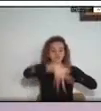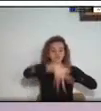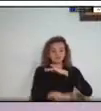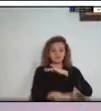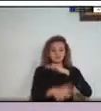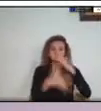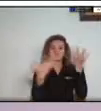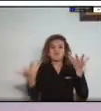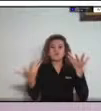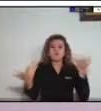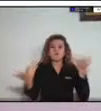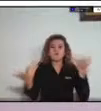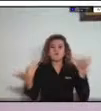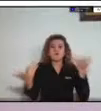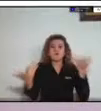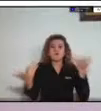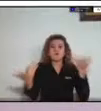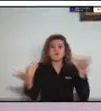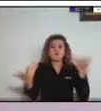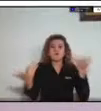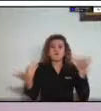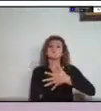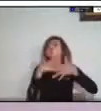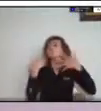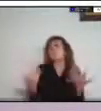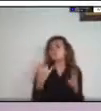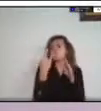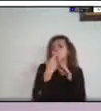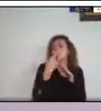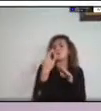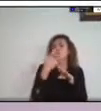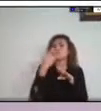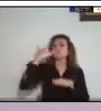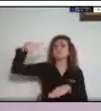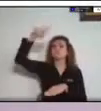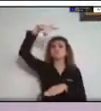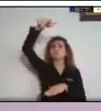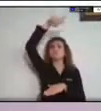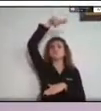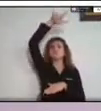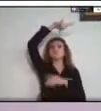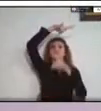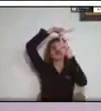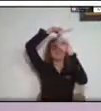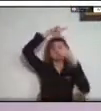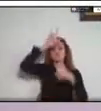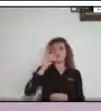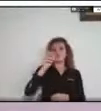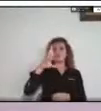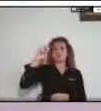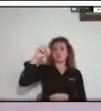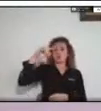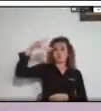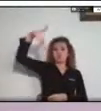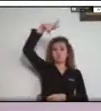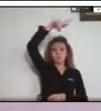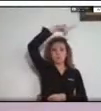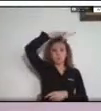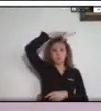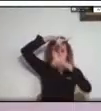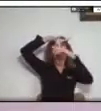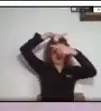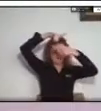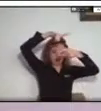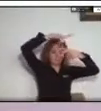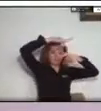las bondades y funcionalidades del uso de sistemas aéreos no tripulados para el monitoreo y levantamiento de información en la gestión de